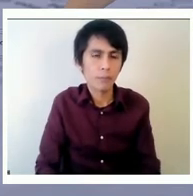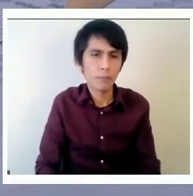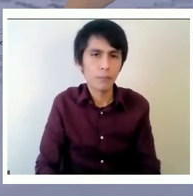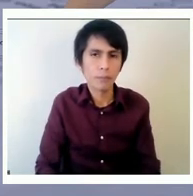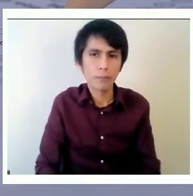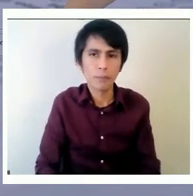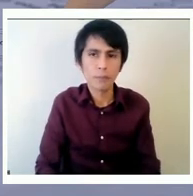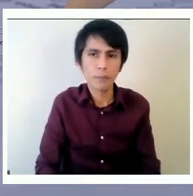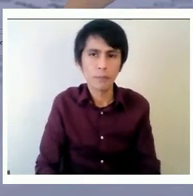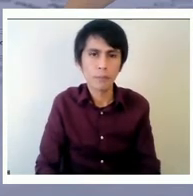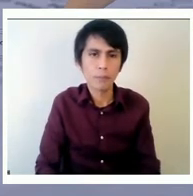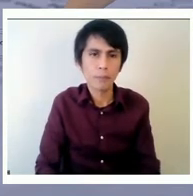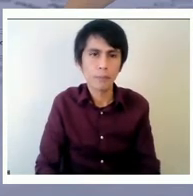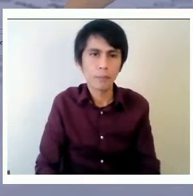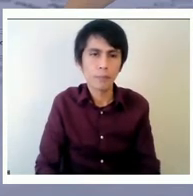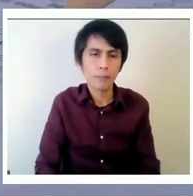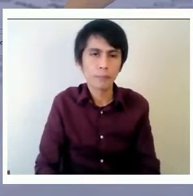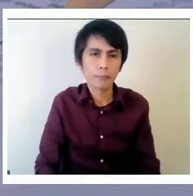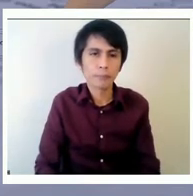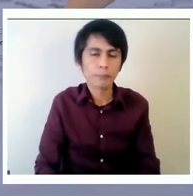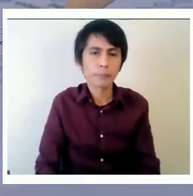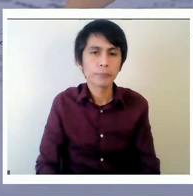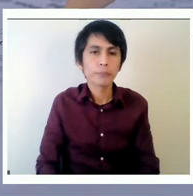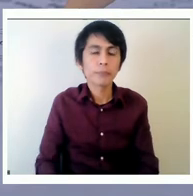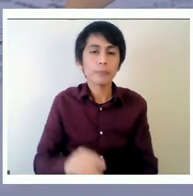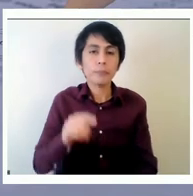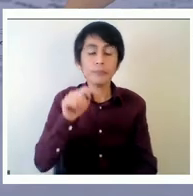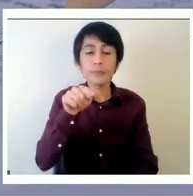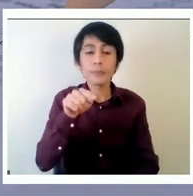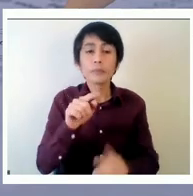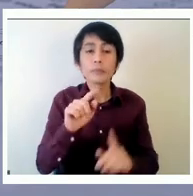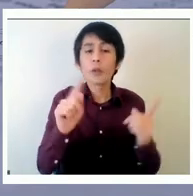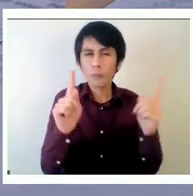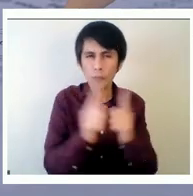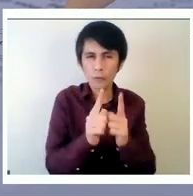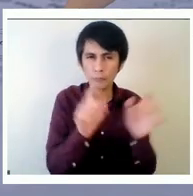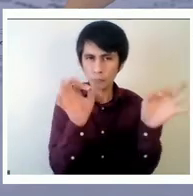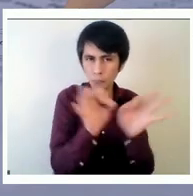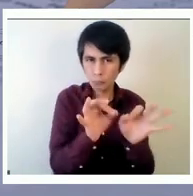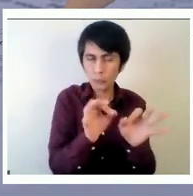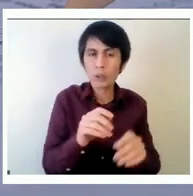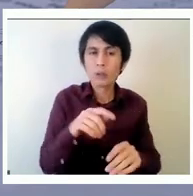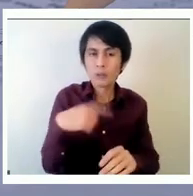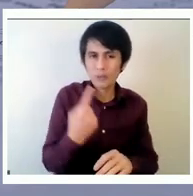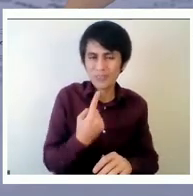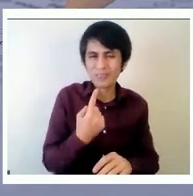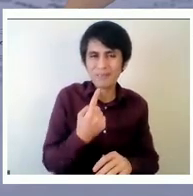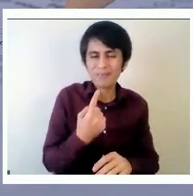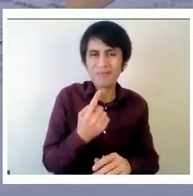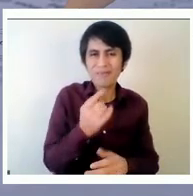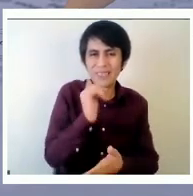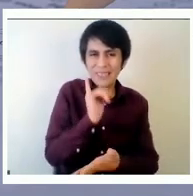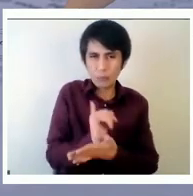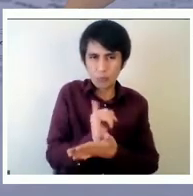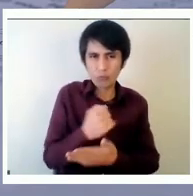dentro de esta figura solo muy brevemente nuestro rol de la institución que yo dirijo y de lo que me voy a